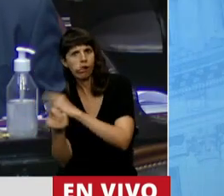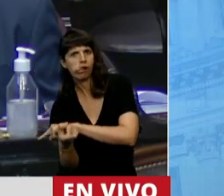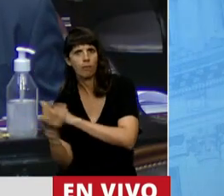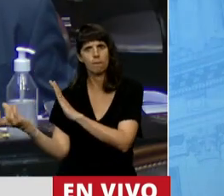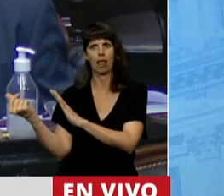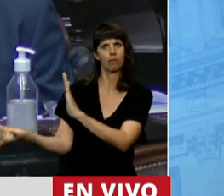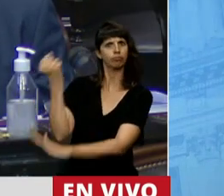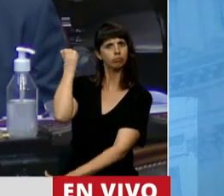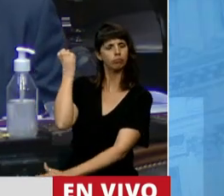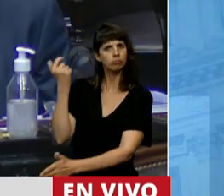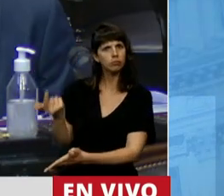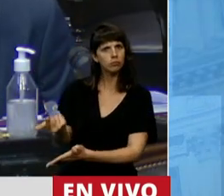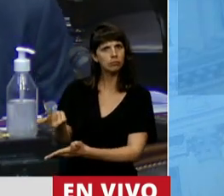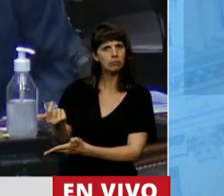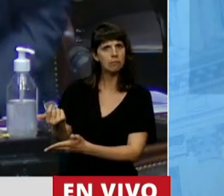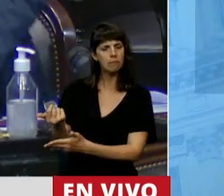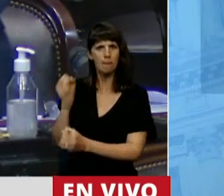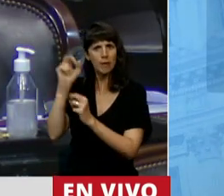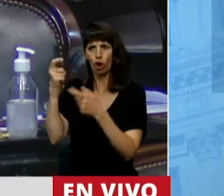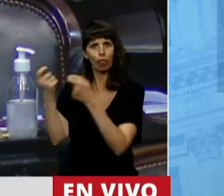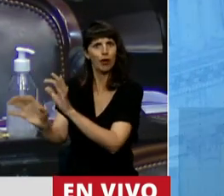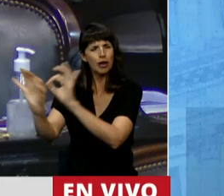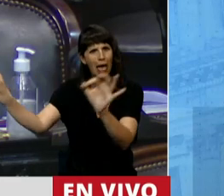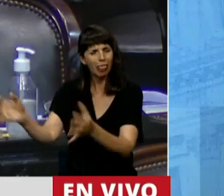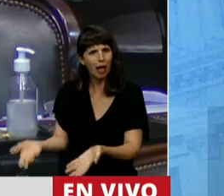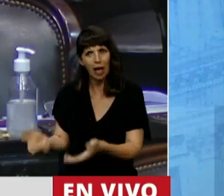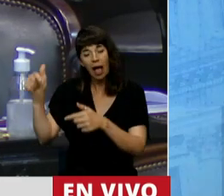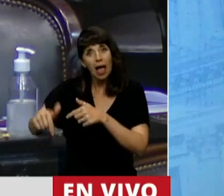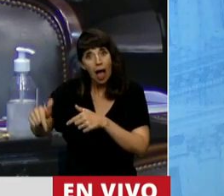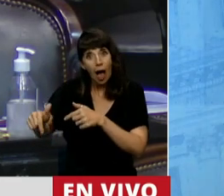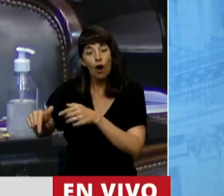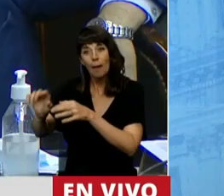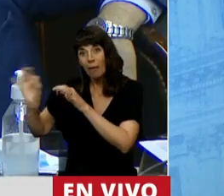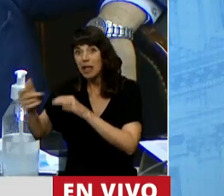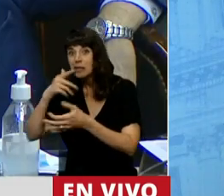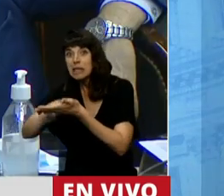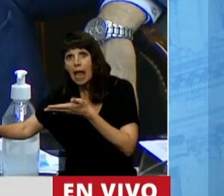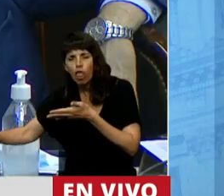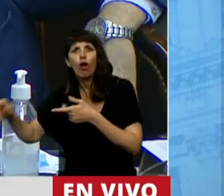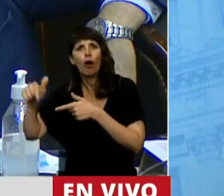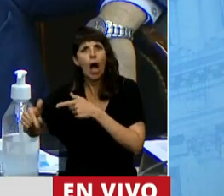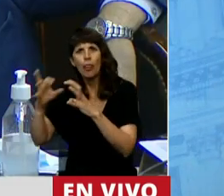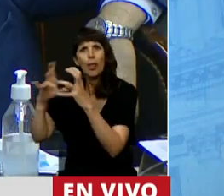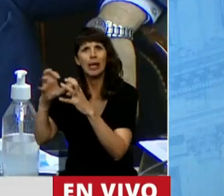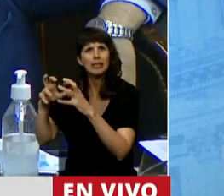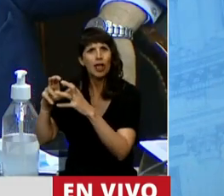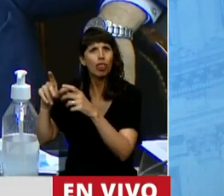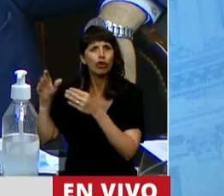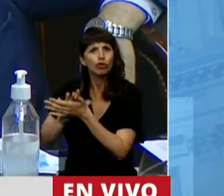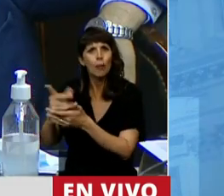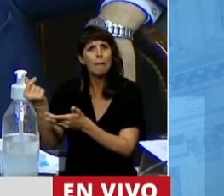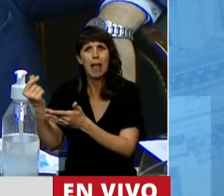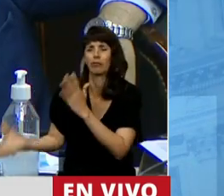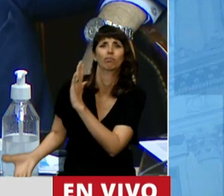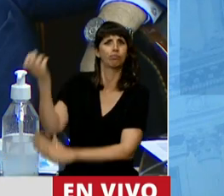Y acá al lado, en la Cámara Alta, están tratando el mayor saqueo de la historia a los jubilados. Yo les propongo algo para cuando